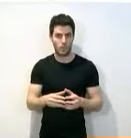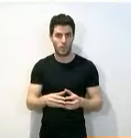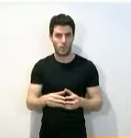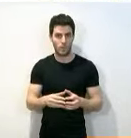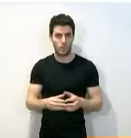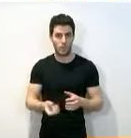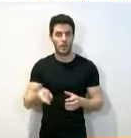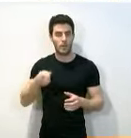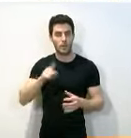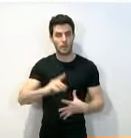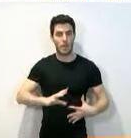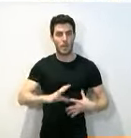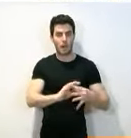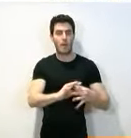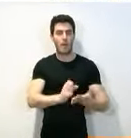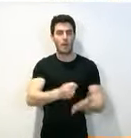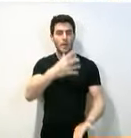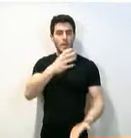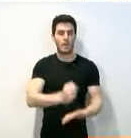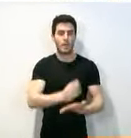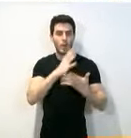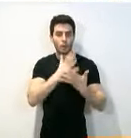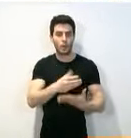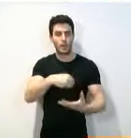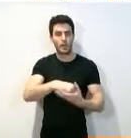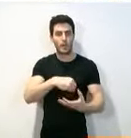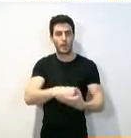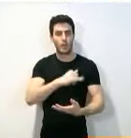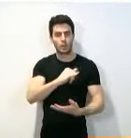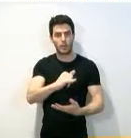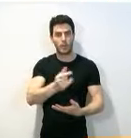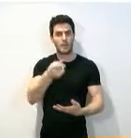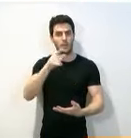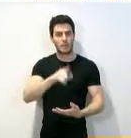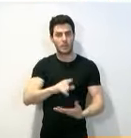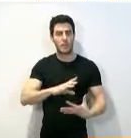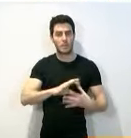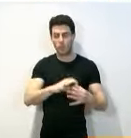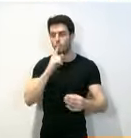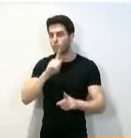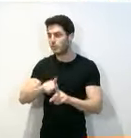también tienen mucho que ver con el edificio en el que están ubicados. Y tienen mucho que ver con